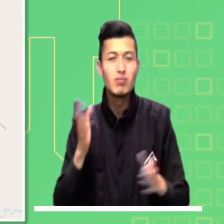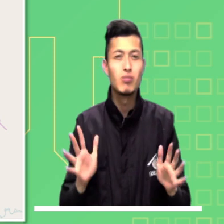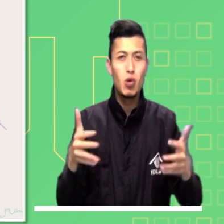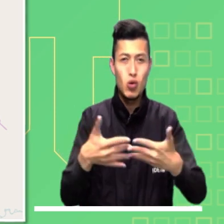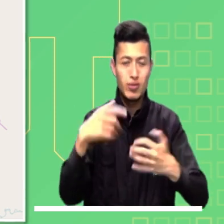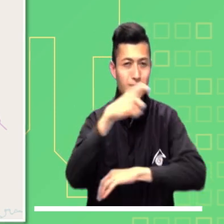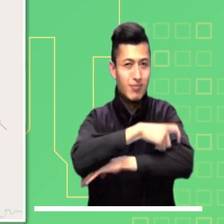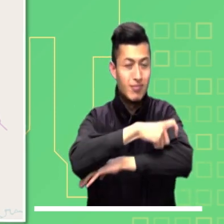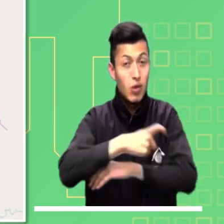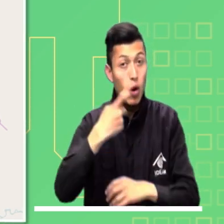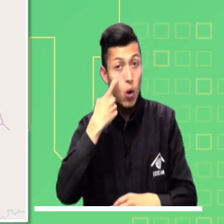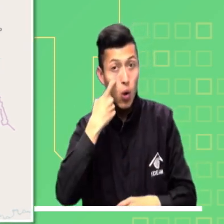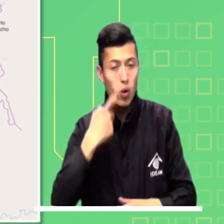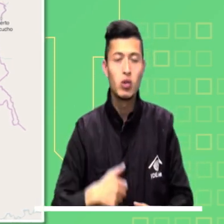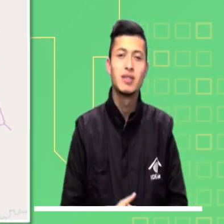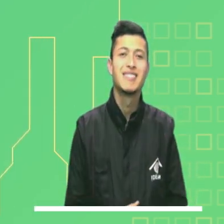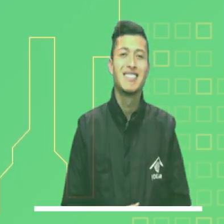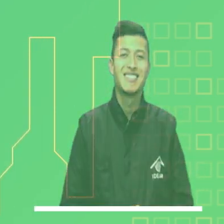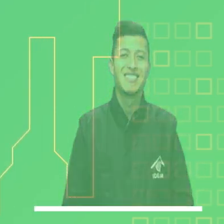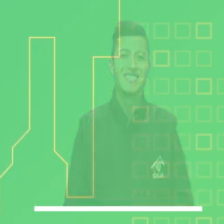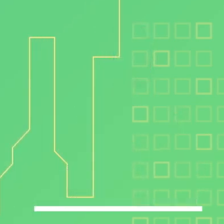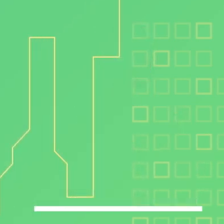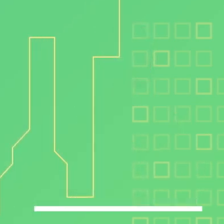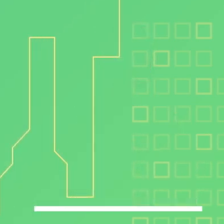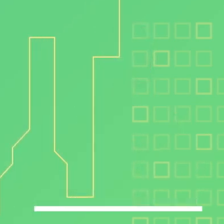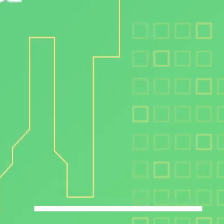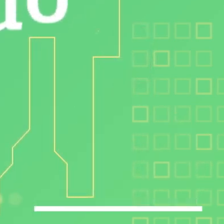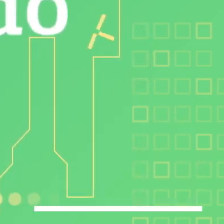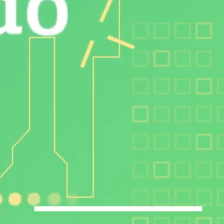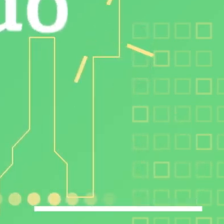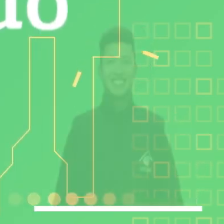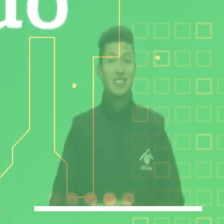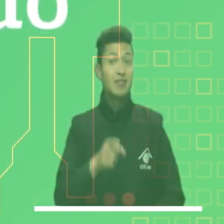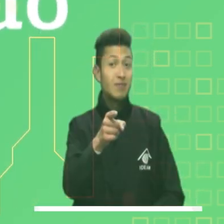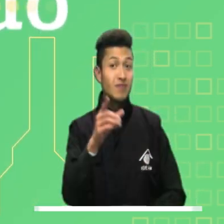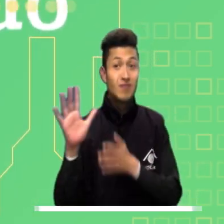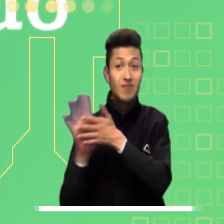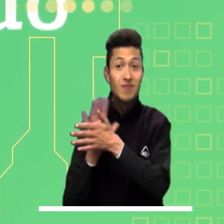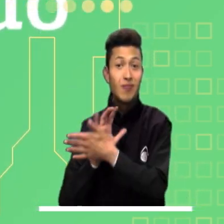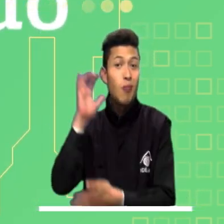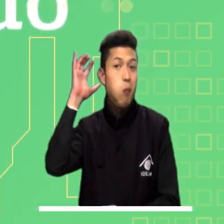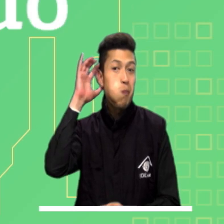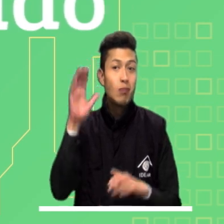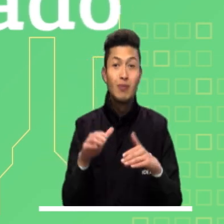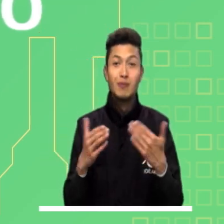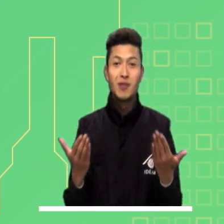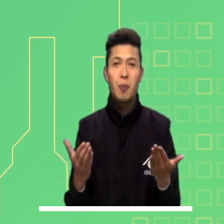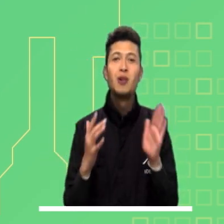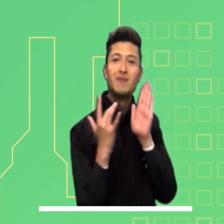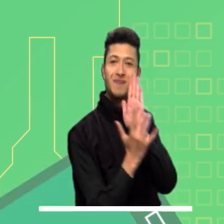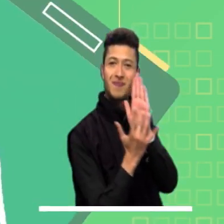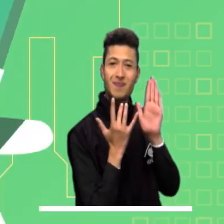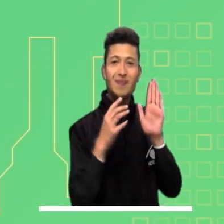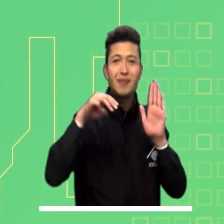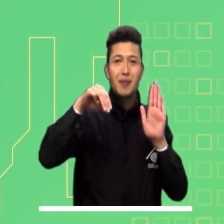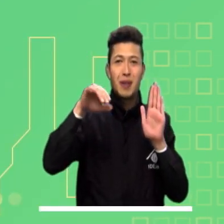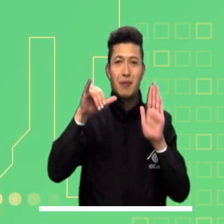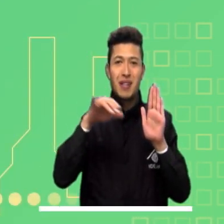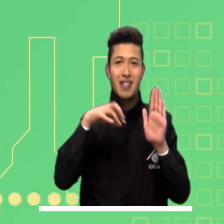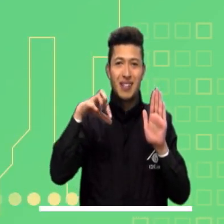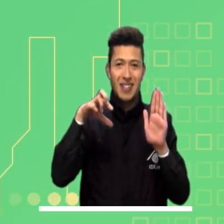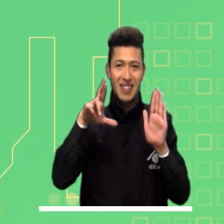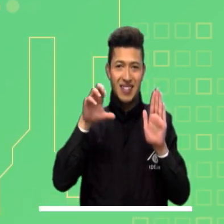Cundinamarca, Bahía Solano, en El Chocó y Mocoa, en Putumayo. Manténgase bien informado y en tiempo real a través de nuestra